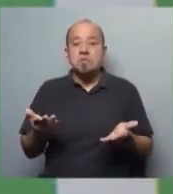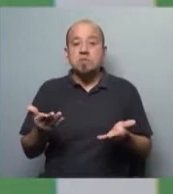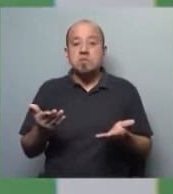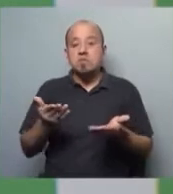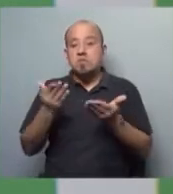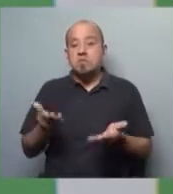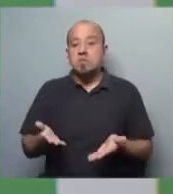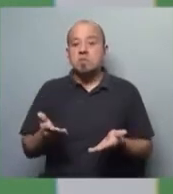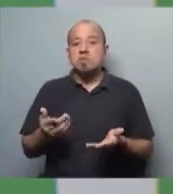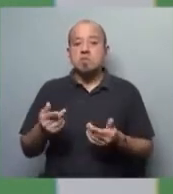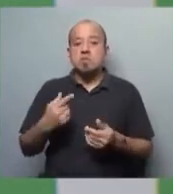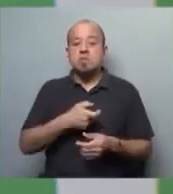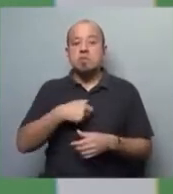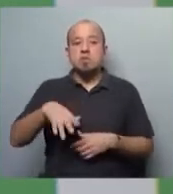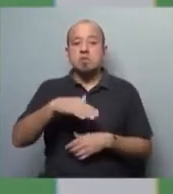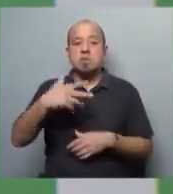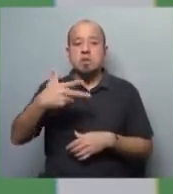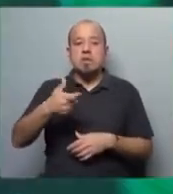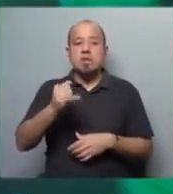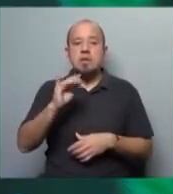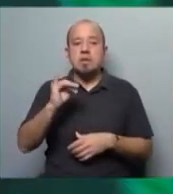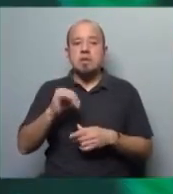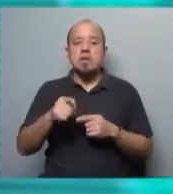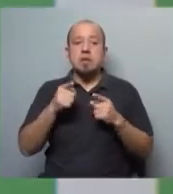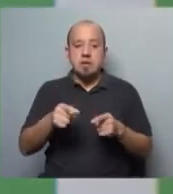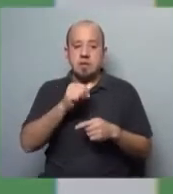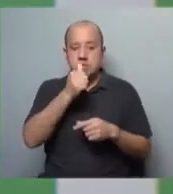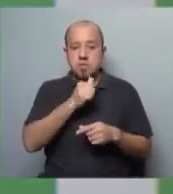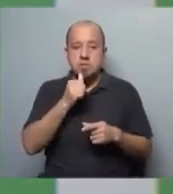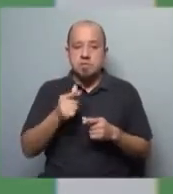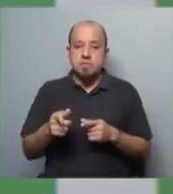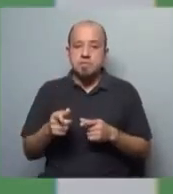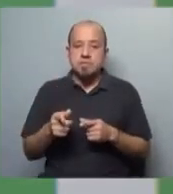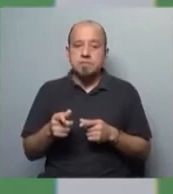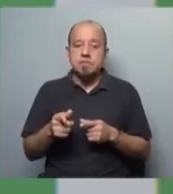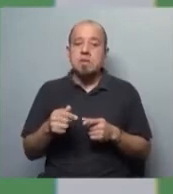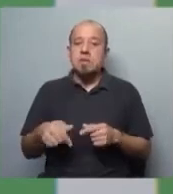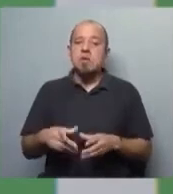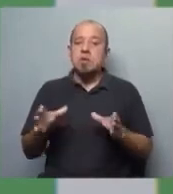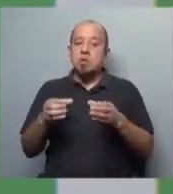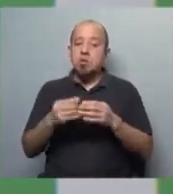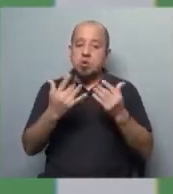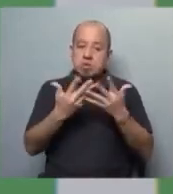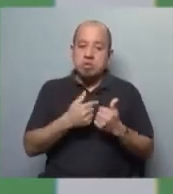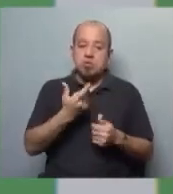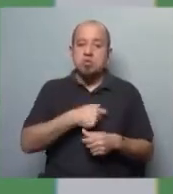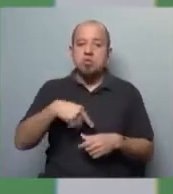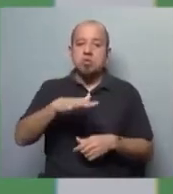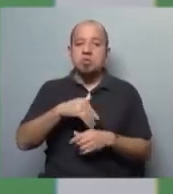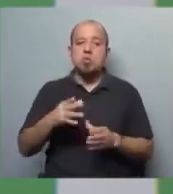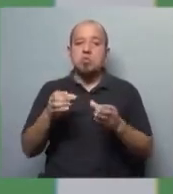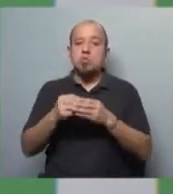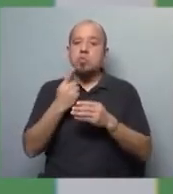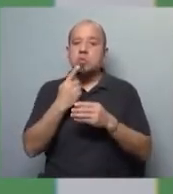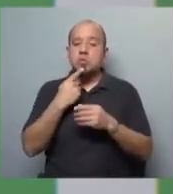protagonismo a la sociedad haitiana. ¿La clave estaría ahí entonces? La clave de los movimientos sociales y de los partidos que realmente